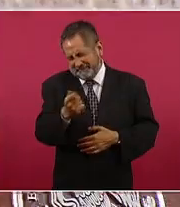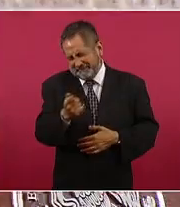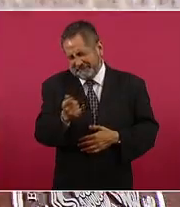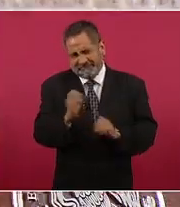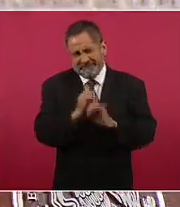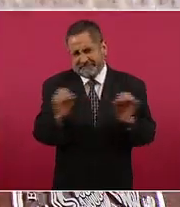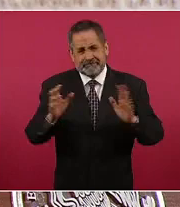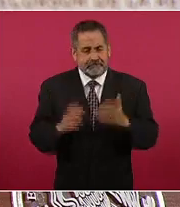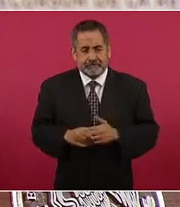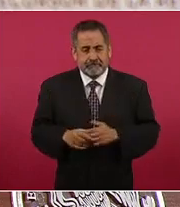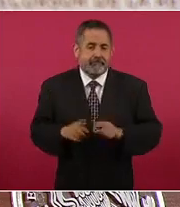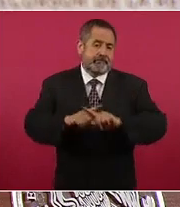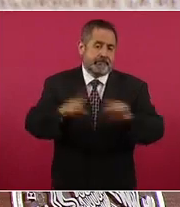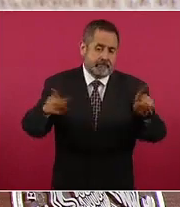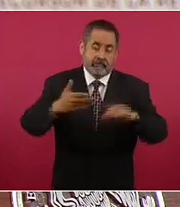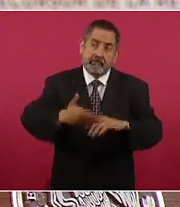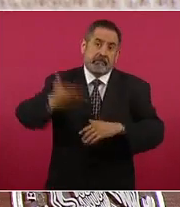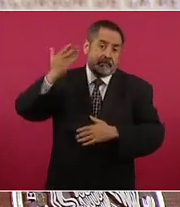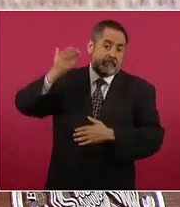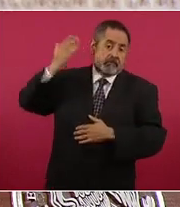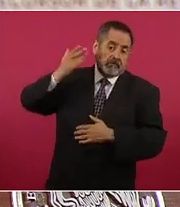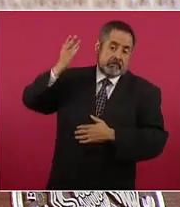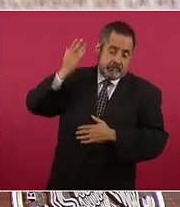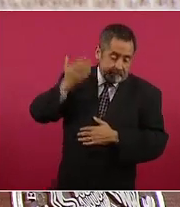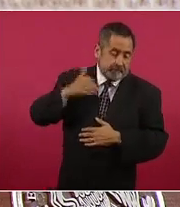nada que ver con lo que pasaba antes